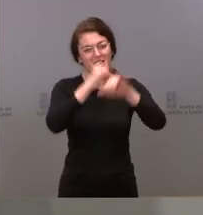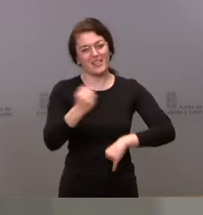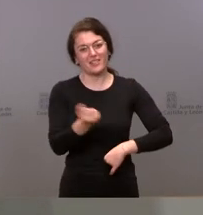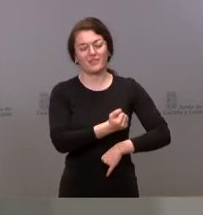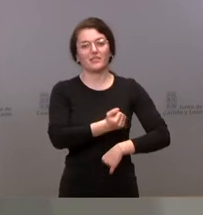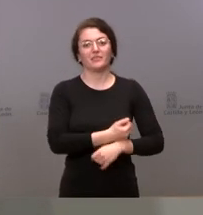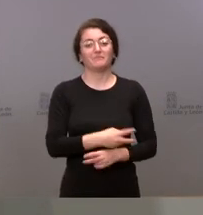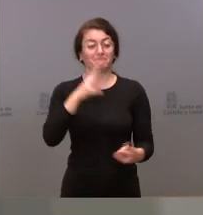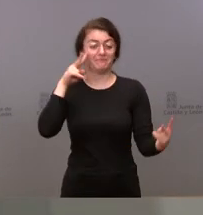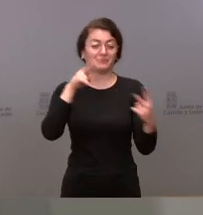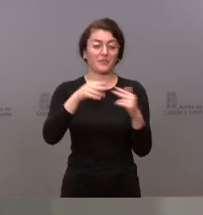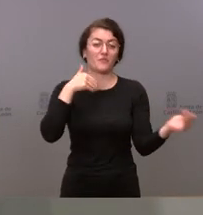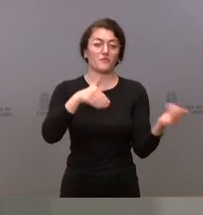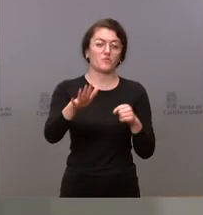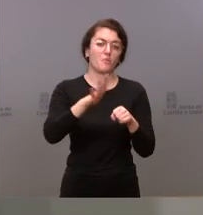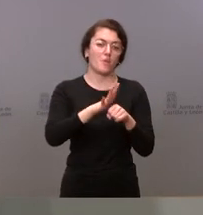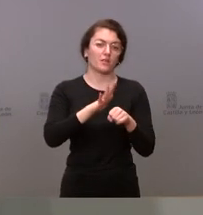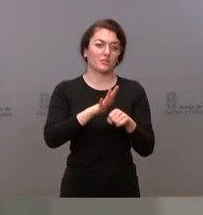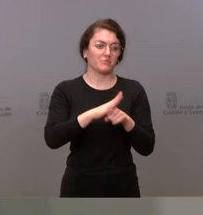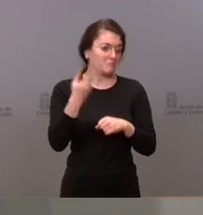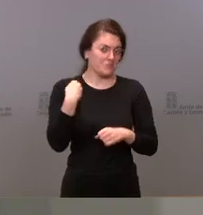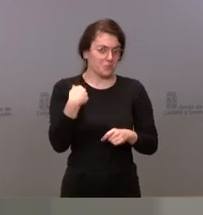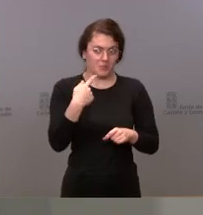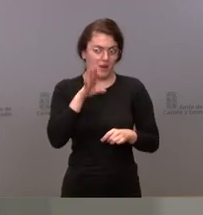y nos vemos el próximo martes tal y como hemos quedado